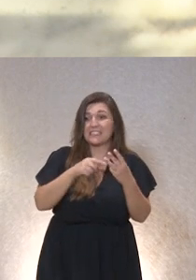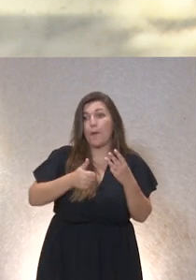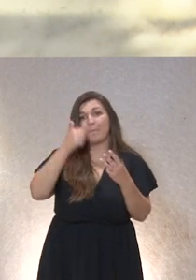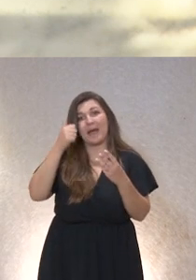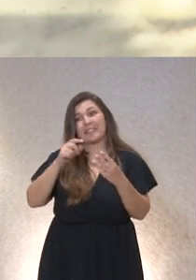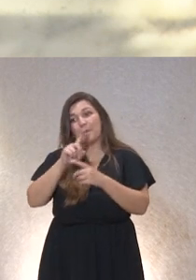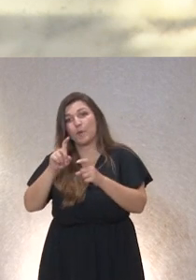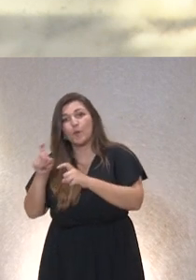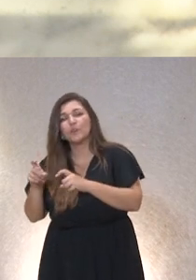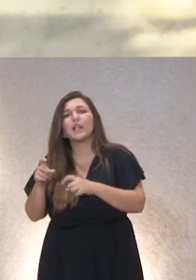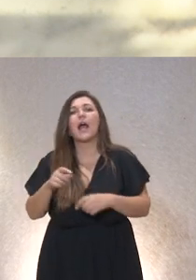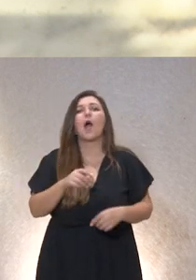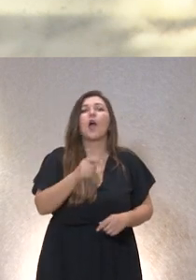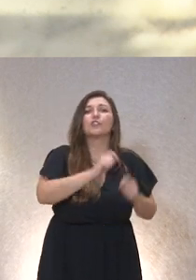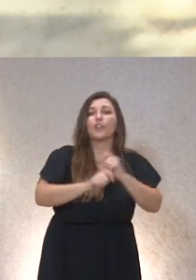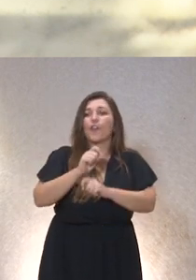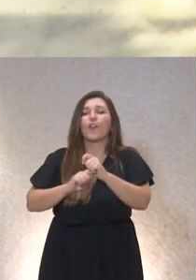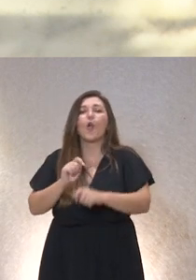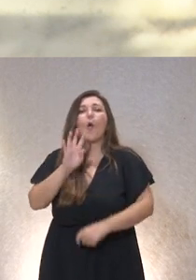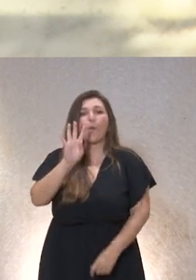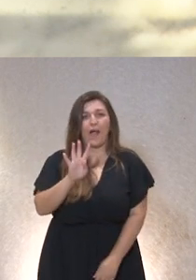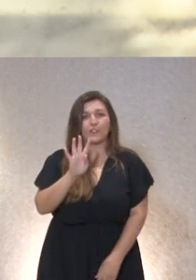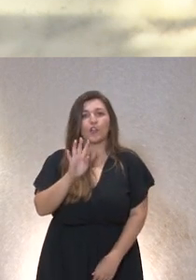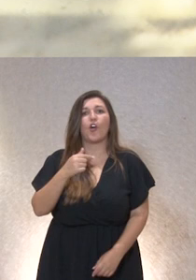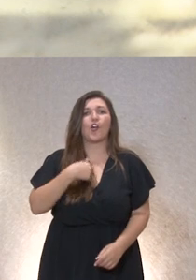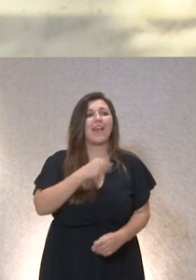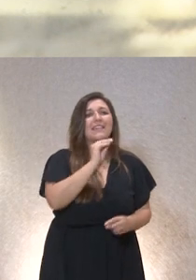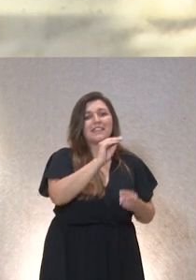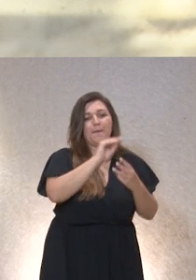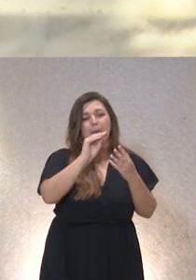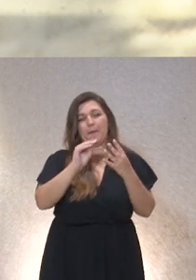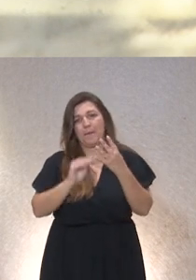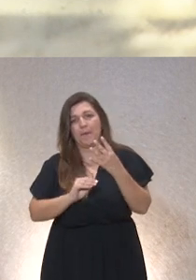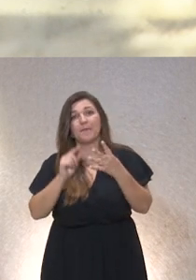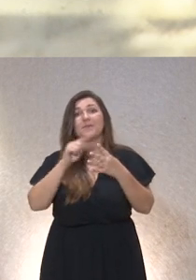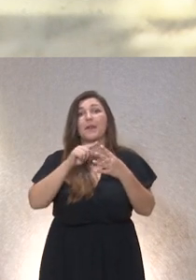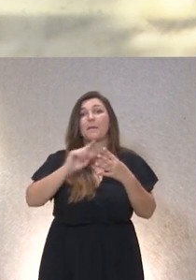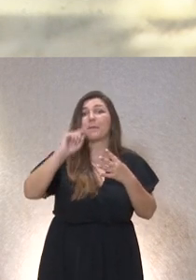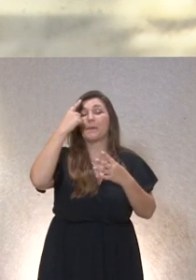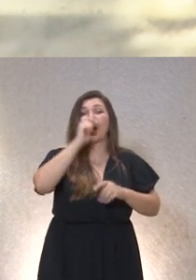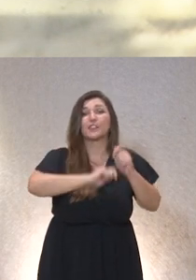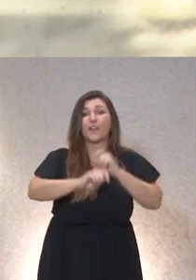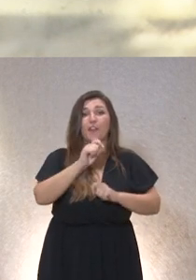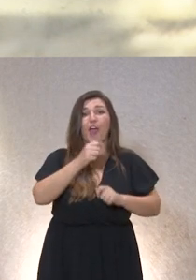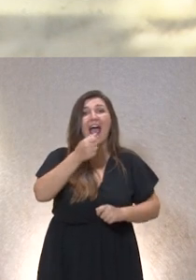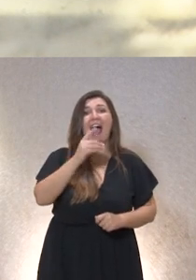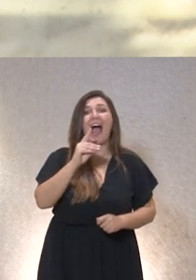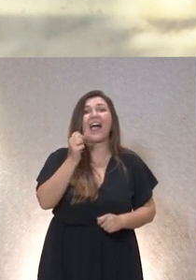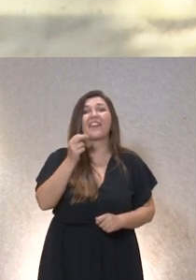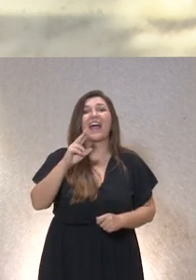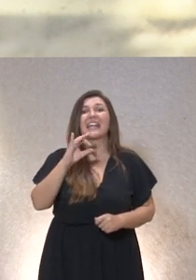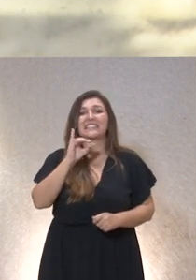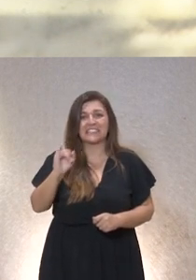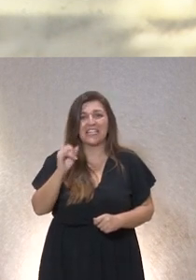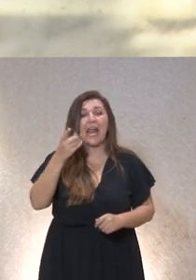contar con cuatro asociaciones a cuyos representantes voy a llamar en primer lugar está la asociación Adansi representada por